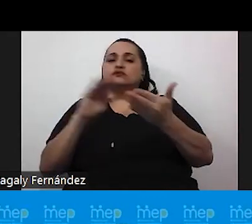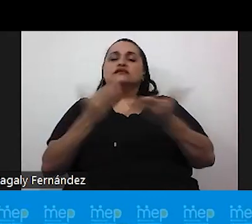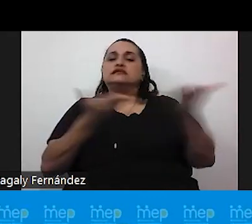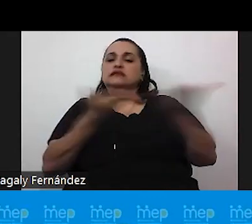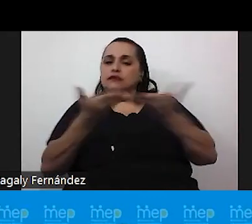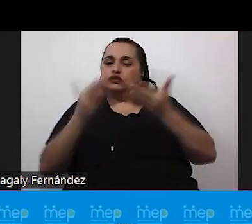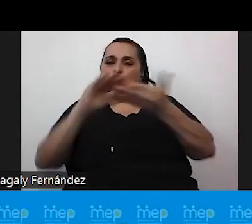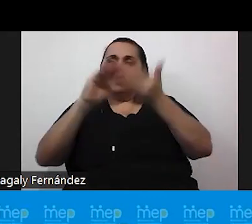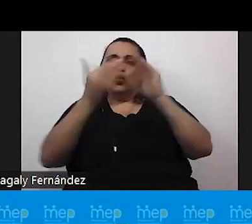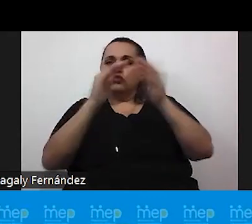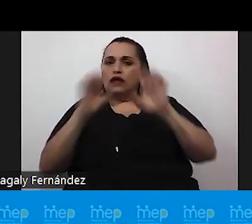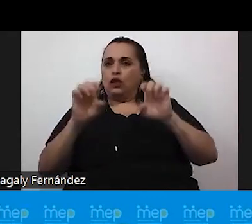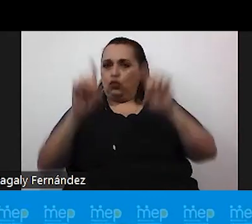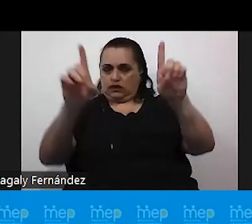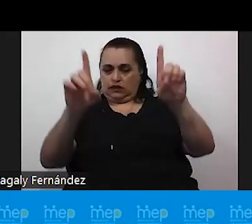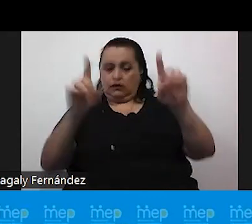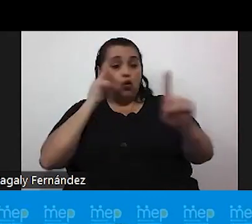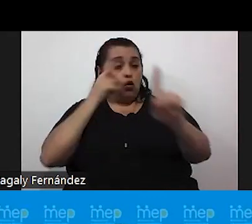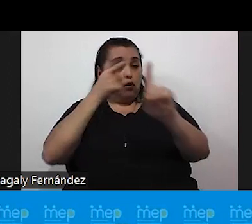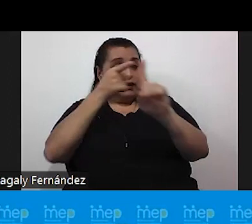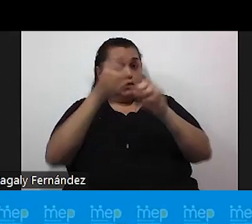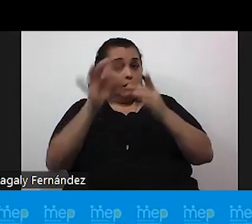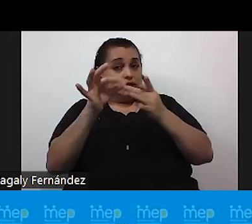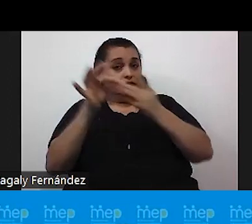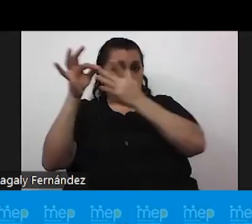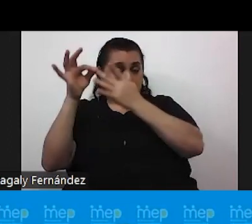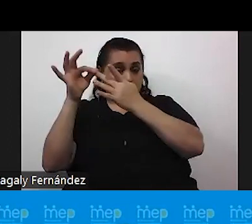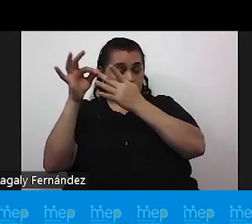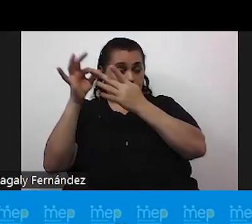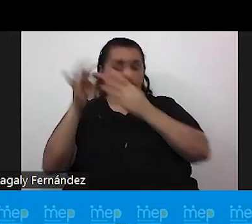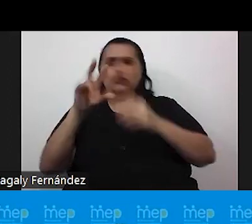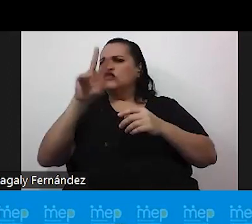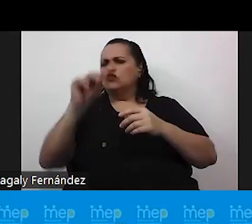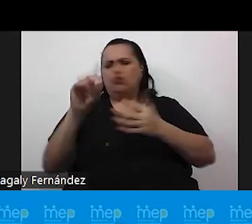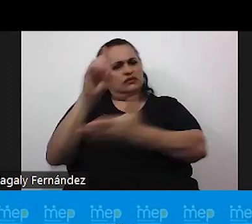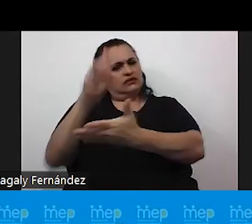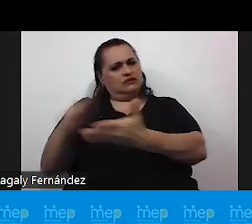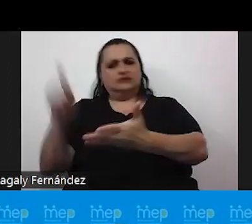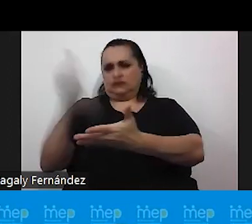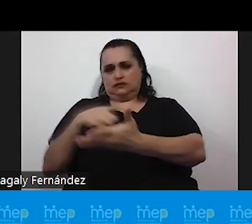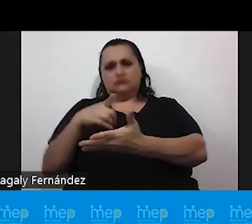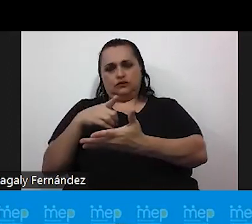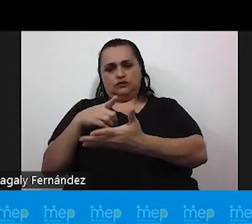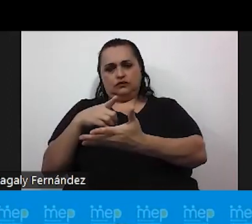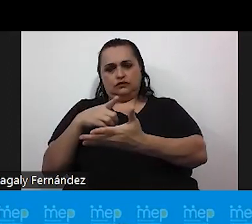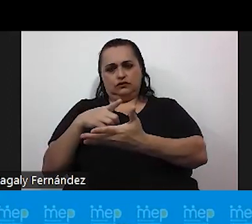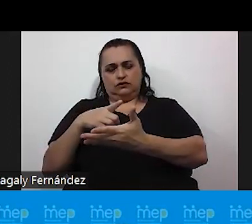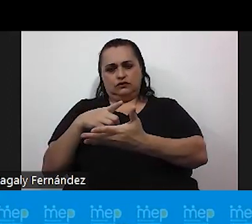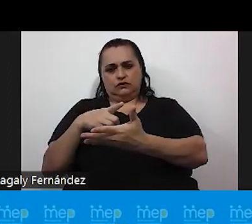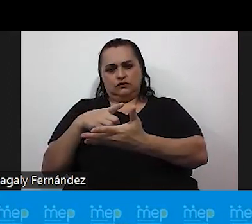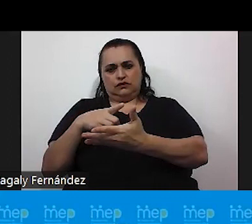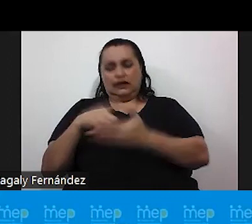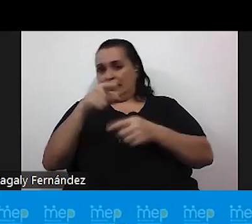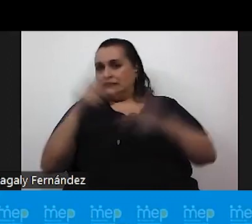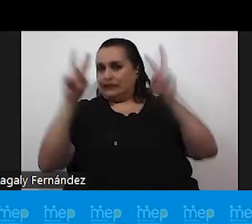como les digo el objetivo principal es que no haya discriminación no sólo de este